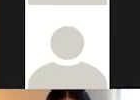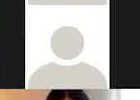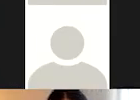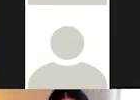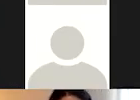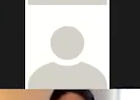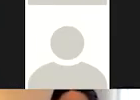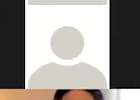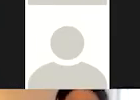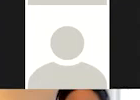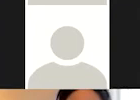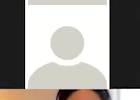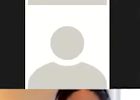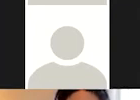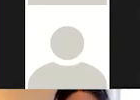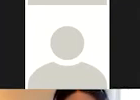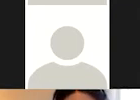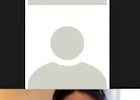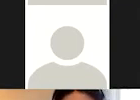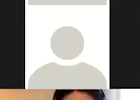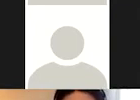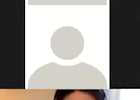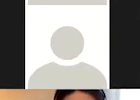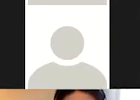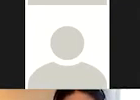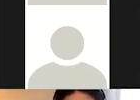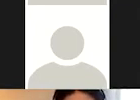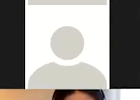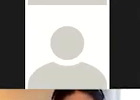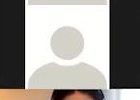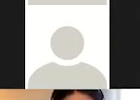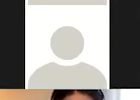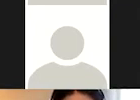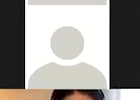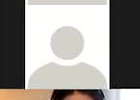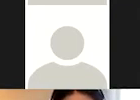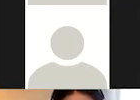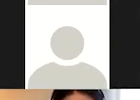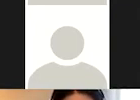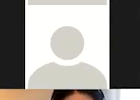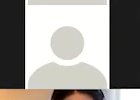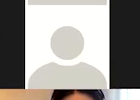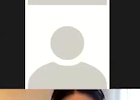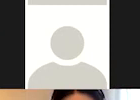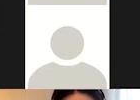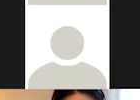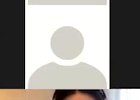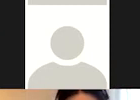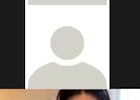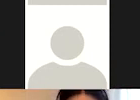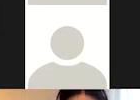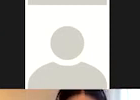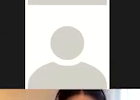of the 2030 Agenda, its 17 Sustainable Development Goals, and the commitment to leave no one behind.